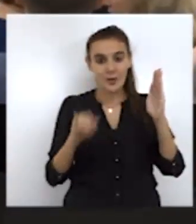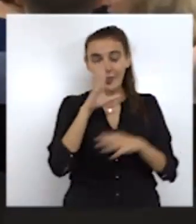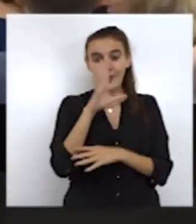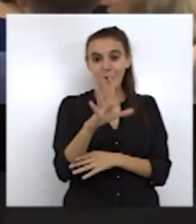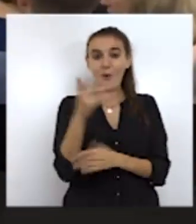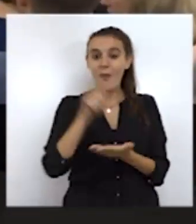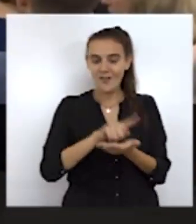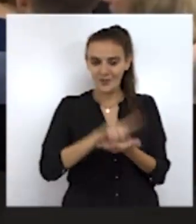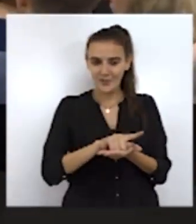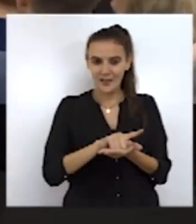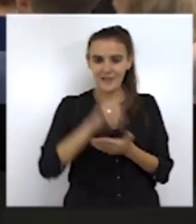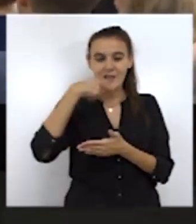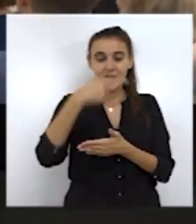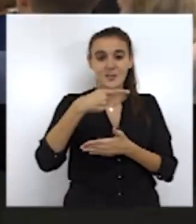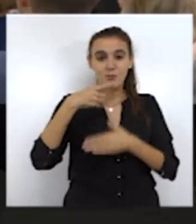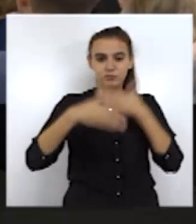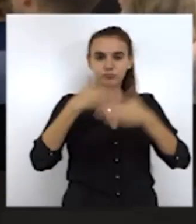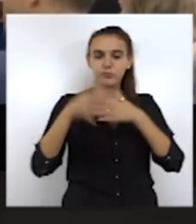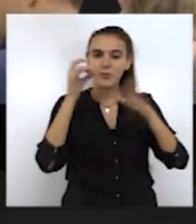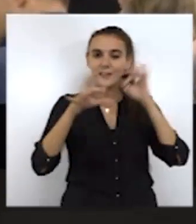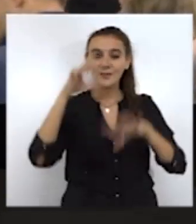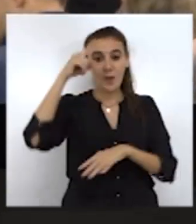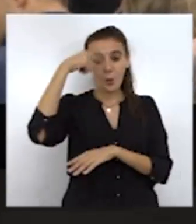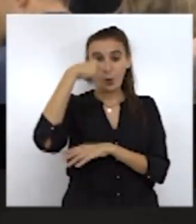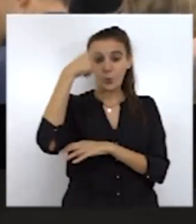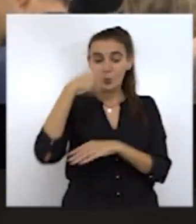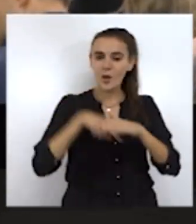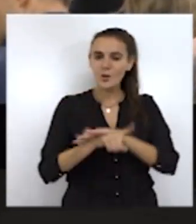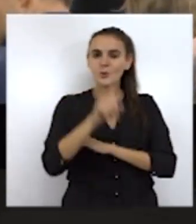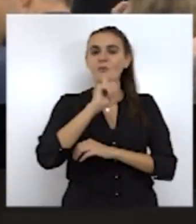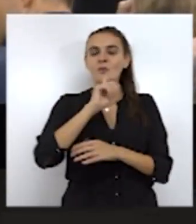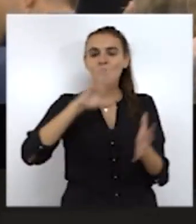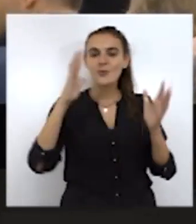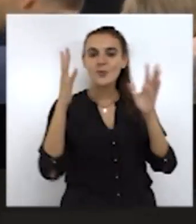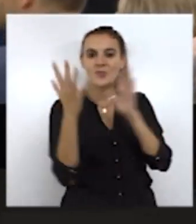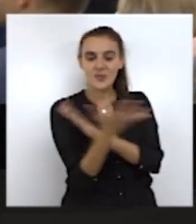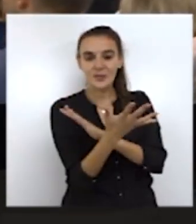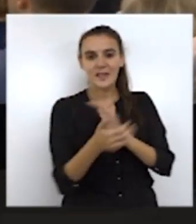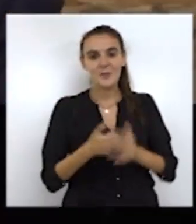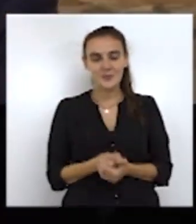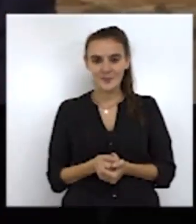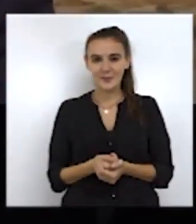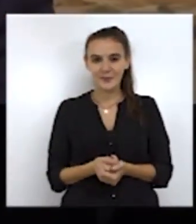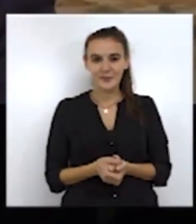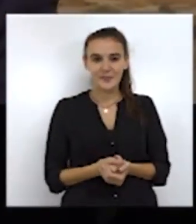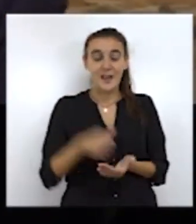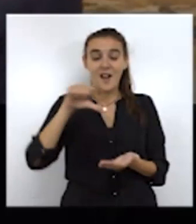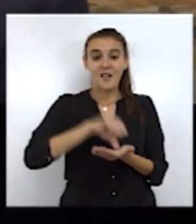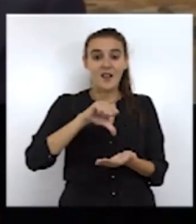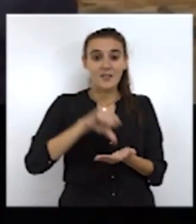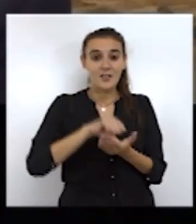años y, a pesar de su corta vida, la actividad cultural que ha desarrollado ha supuesto un cambio para nuestra ciudad. La actividad